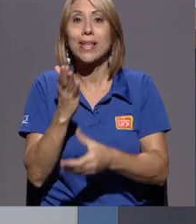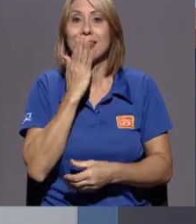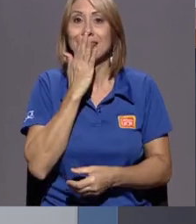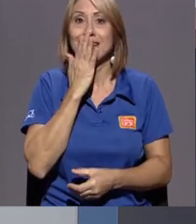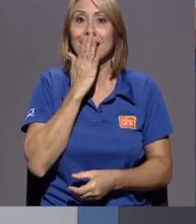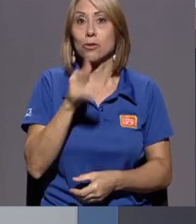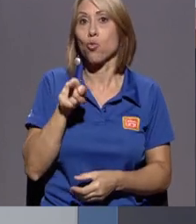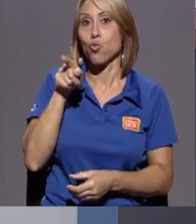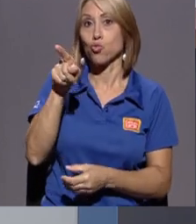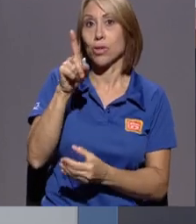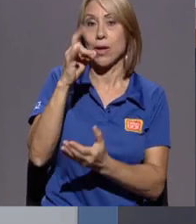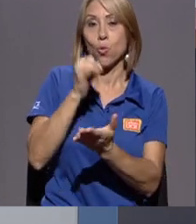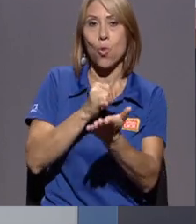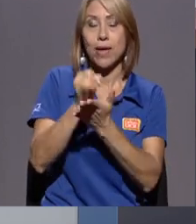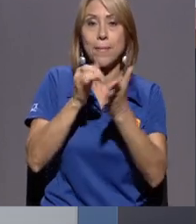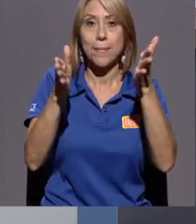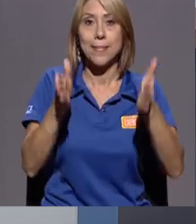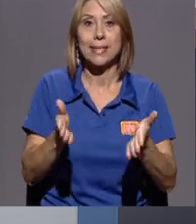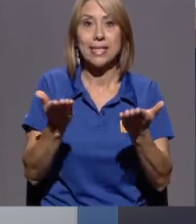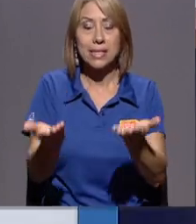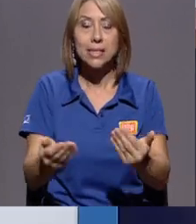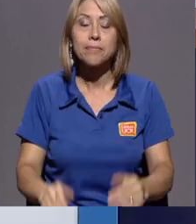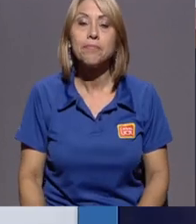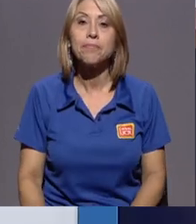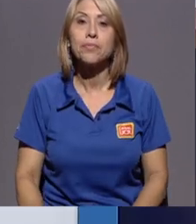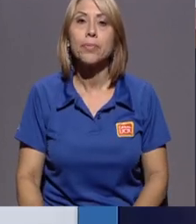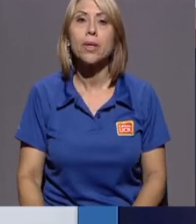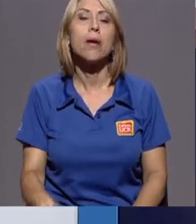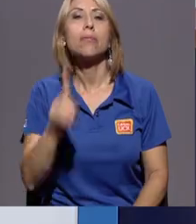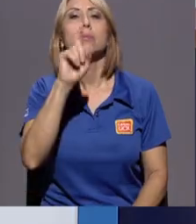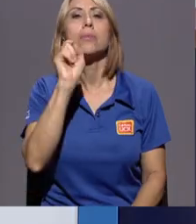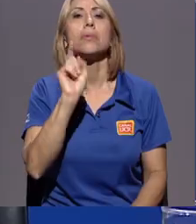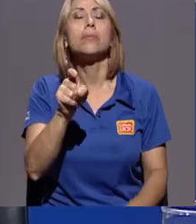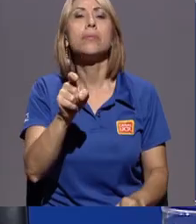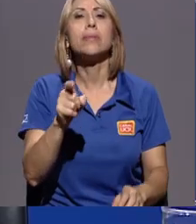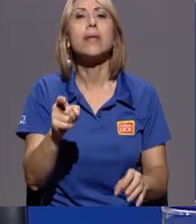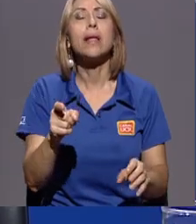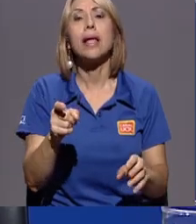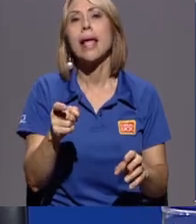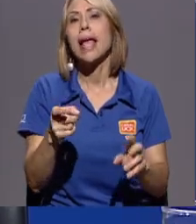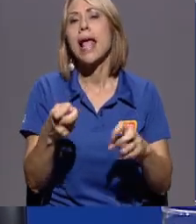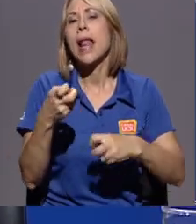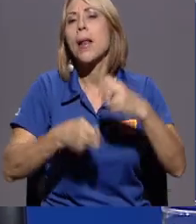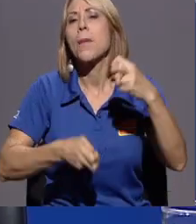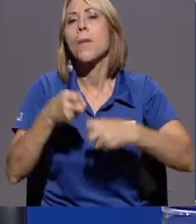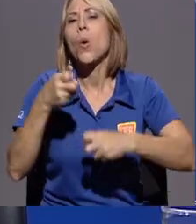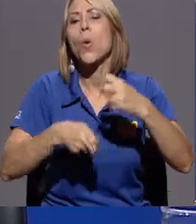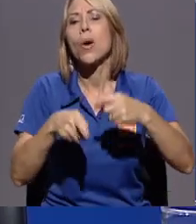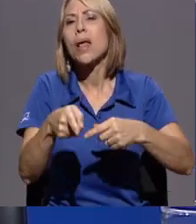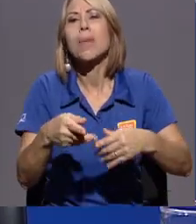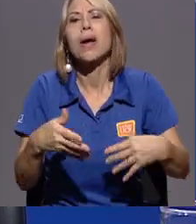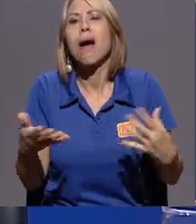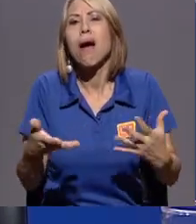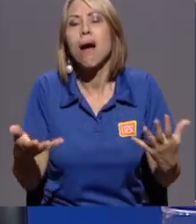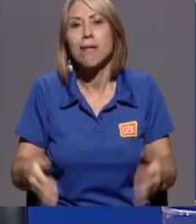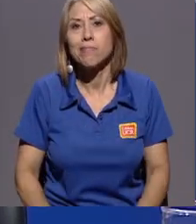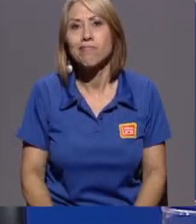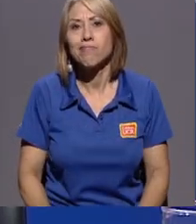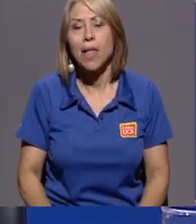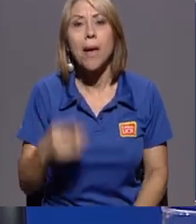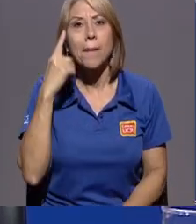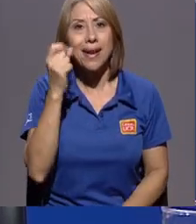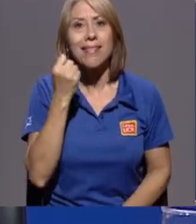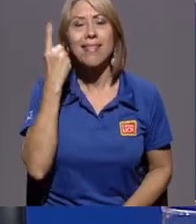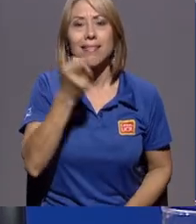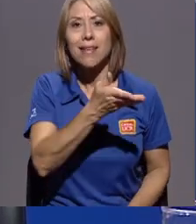investigadores en esta tarea, ¿cuál es el problema que hay? Así de manera fácil que se pueda